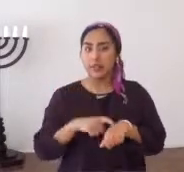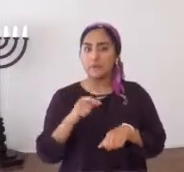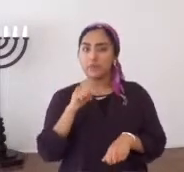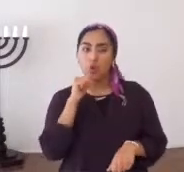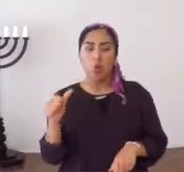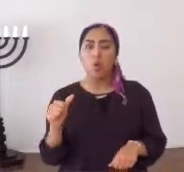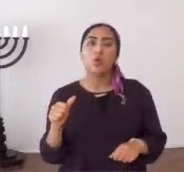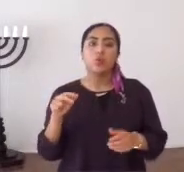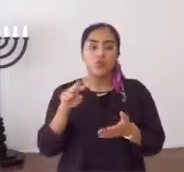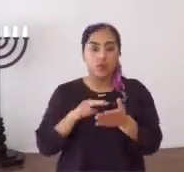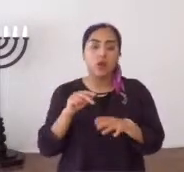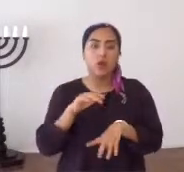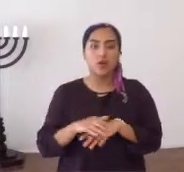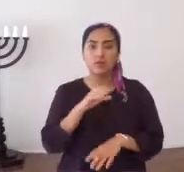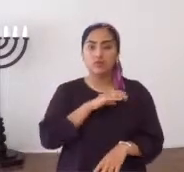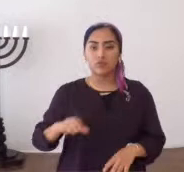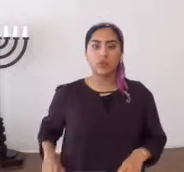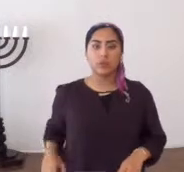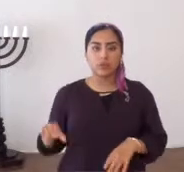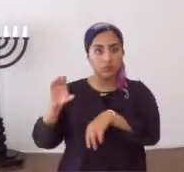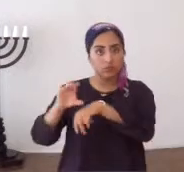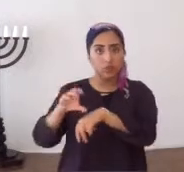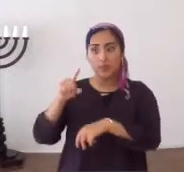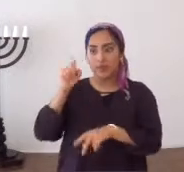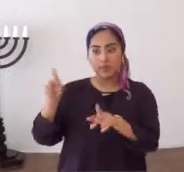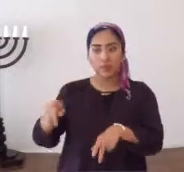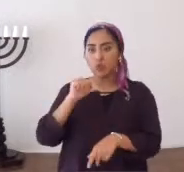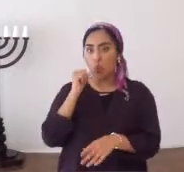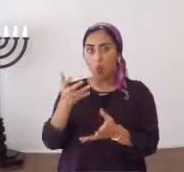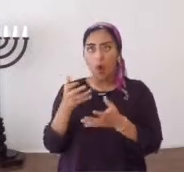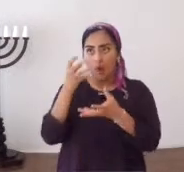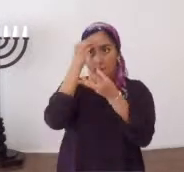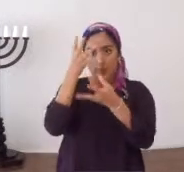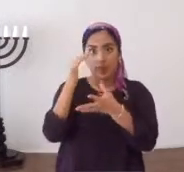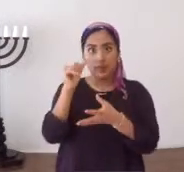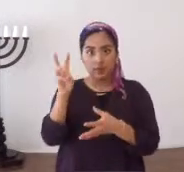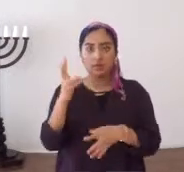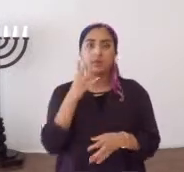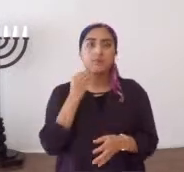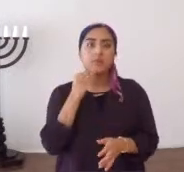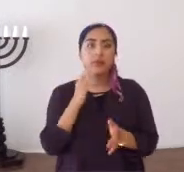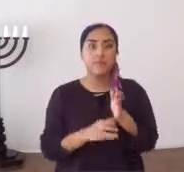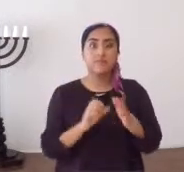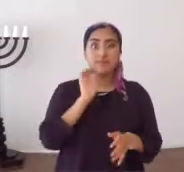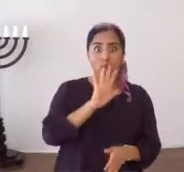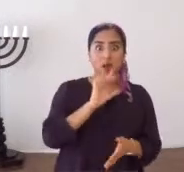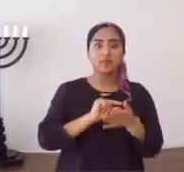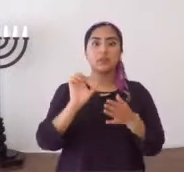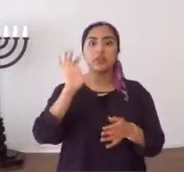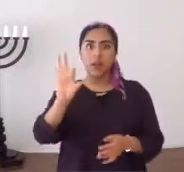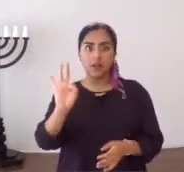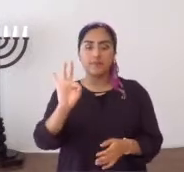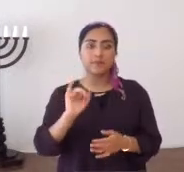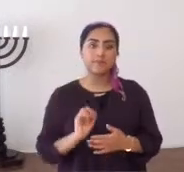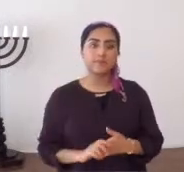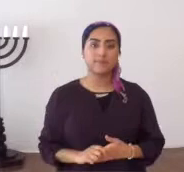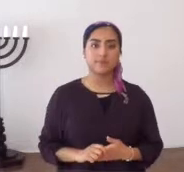Generalmente no se leen las congregaciones cristianas, porque la gente no quiere obedecerle a Yahshua. Hebreos 5.9.